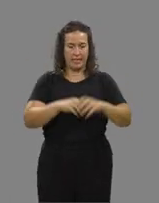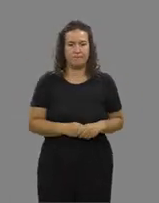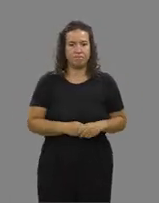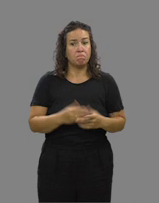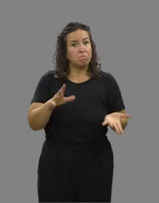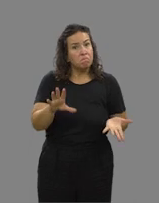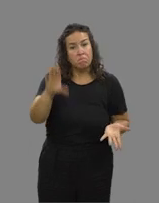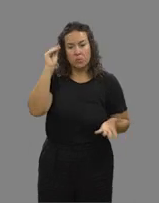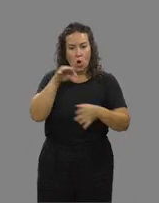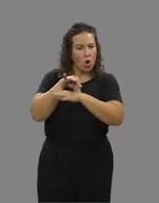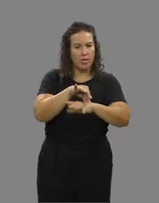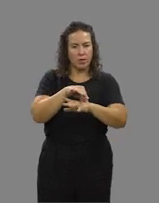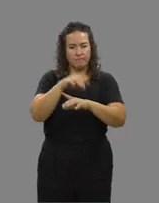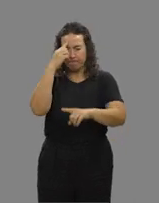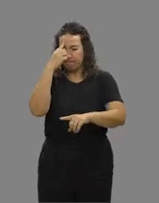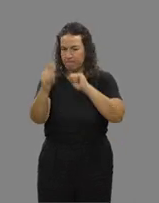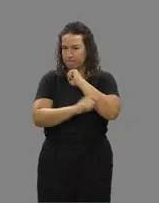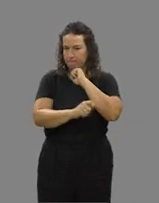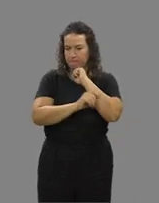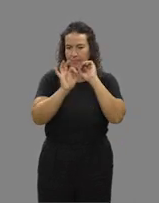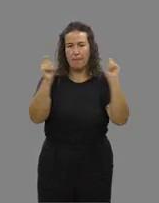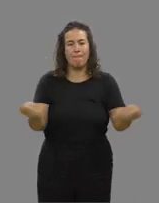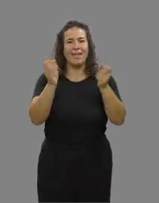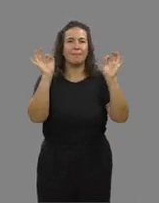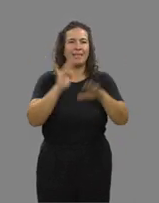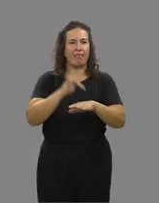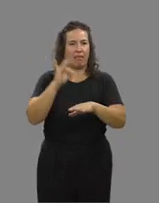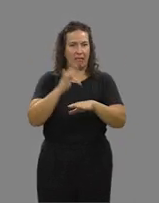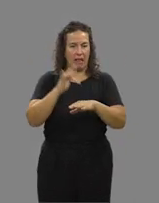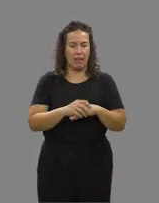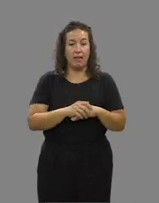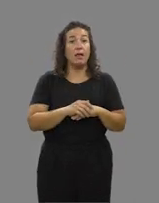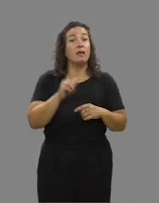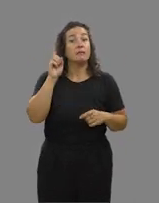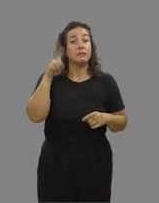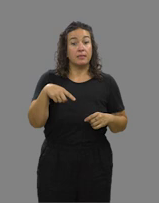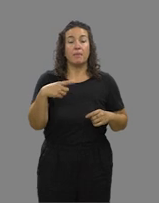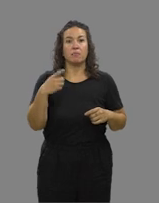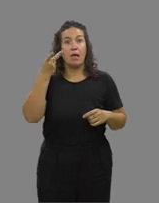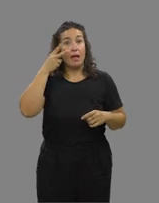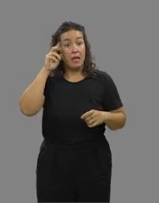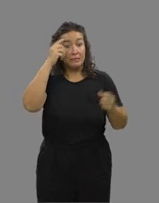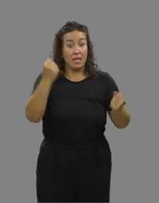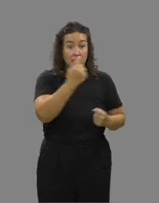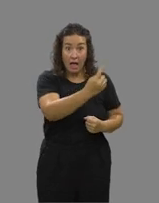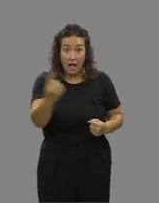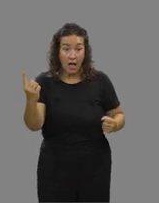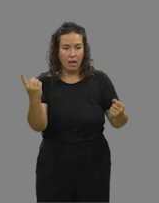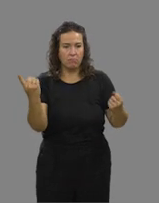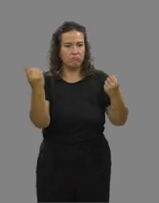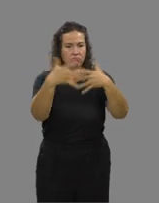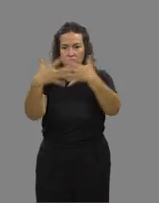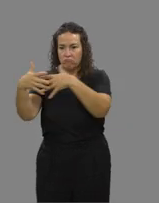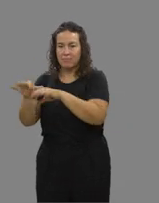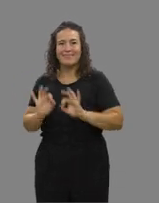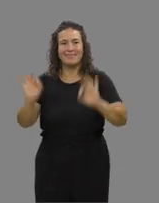comprendiendo y orientando con sentido estratégico las acciones de marketing digital y aunando la labor de los distintos especialistas que